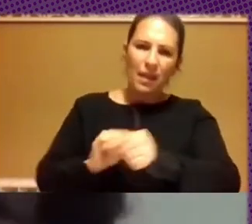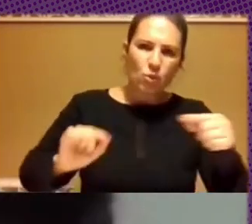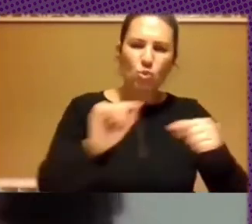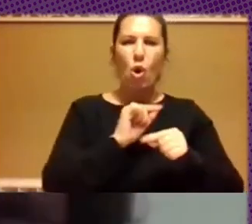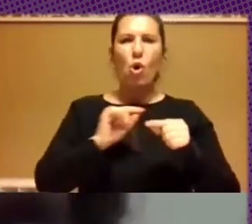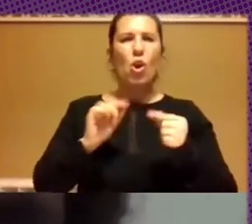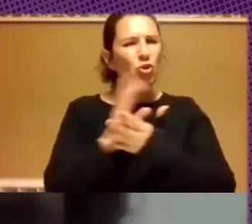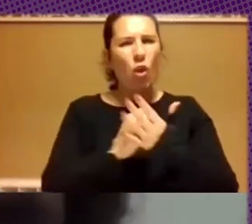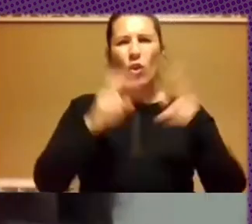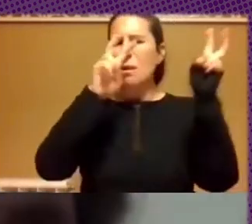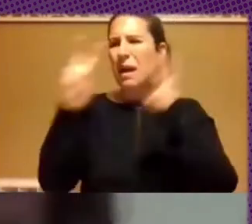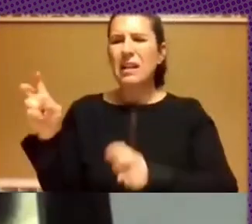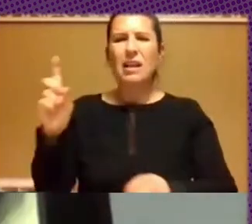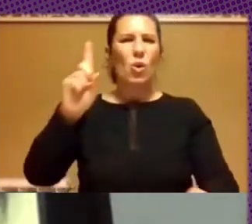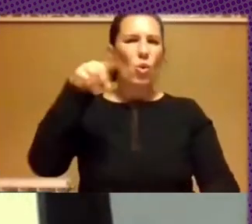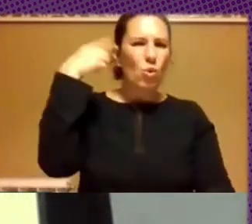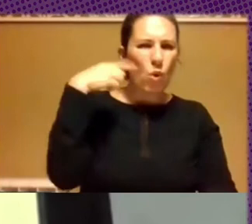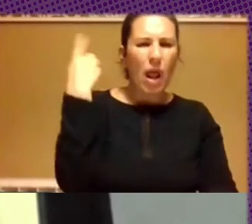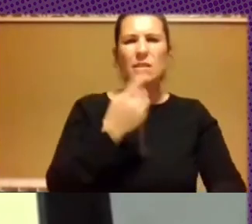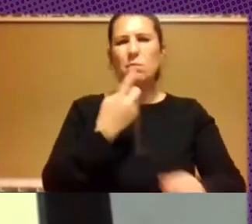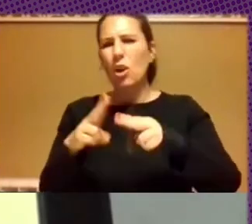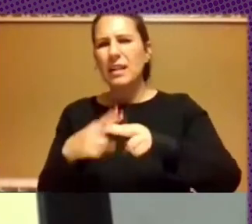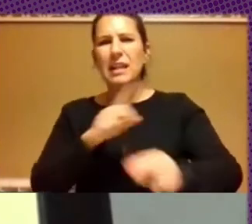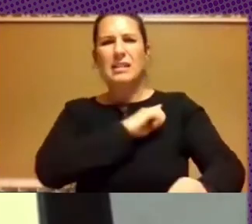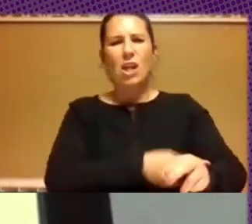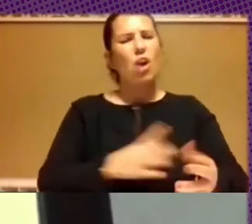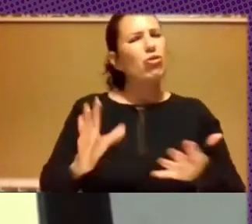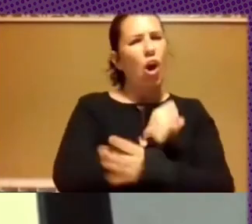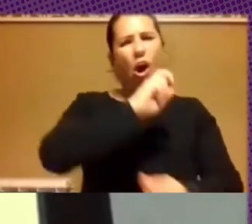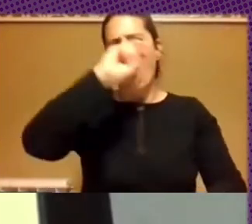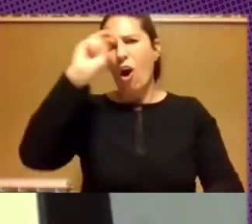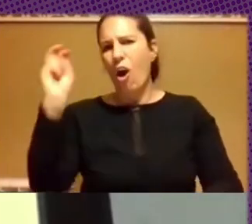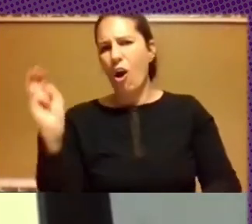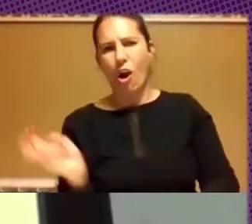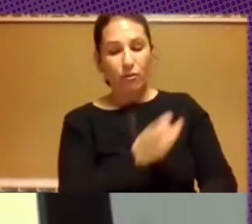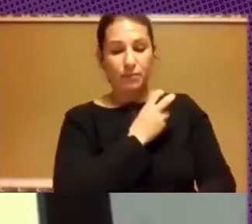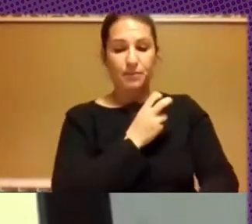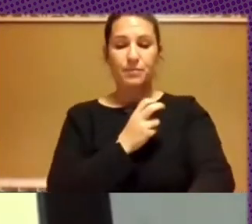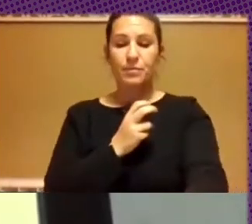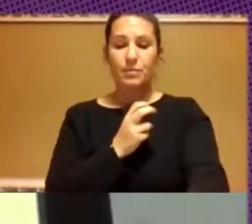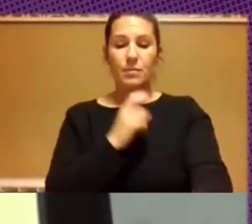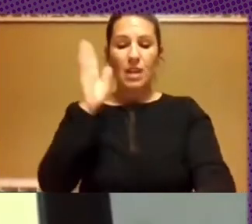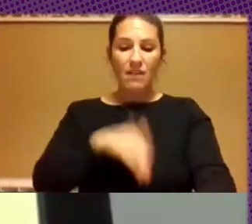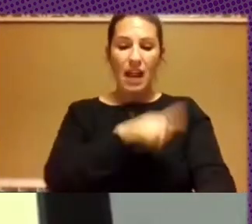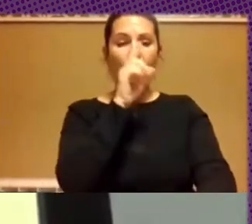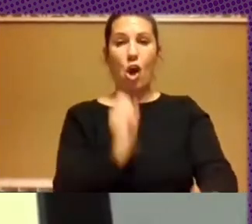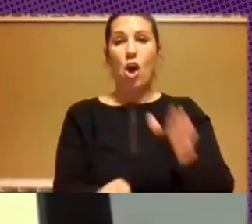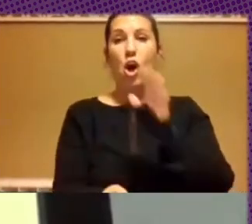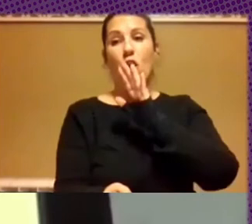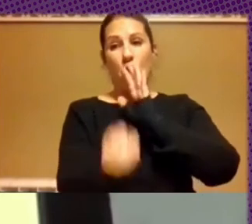políticas, culturales, deportivas, todas las que ustedes les ocurren, tiene su origen,